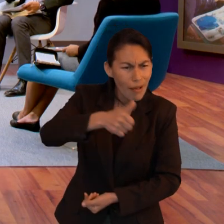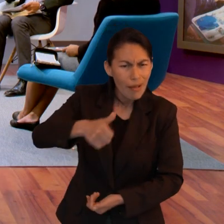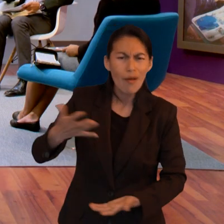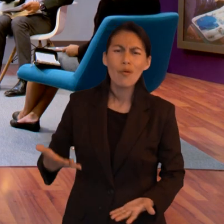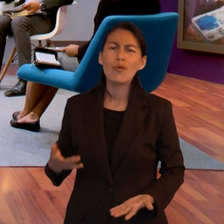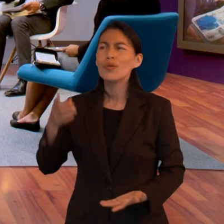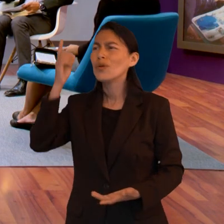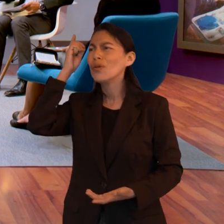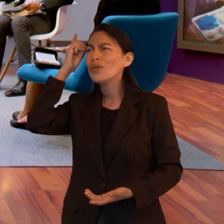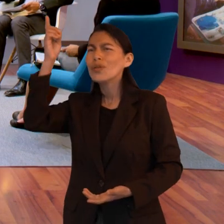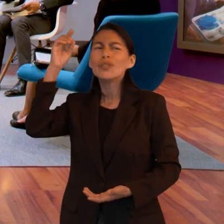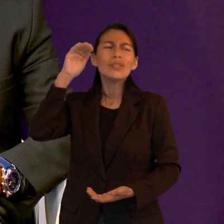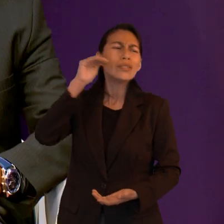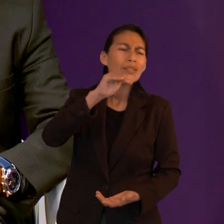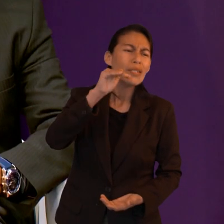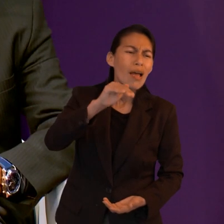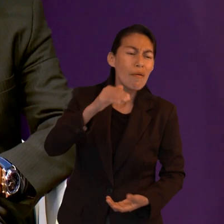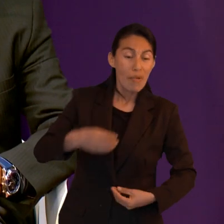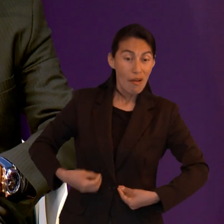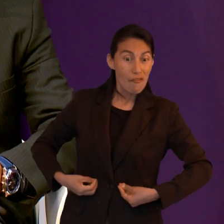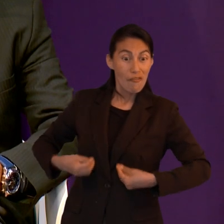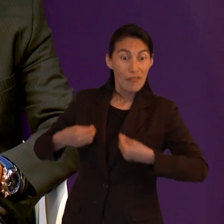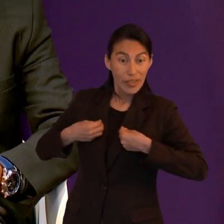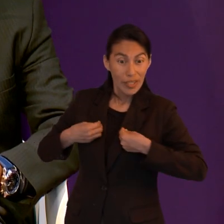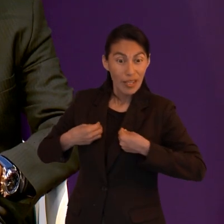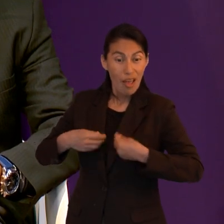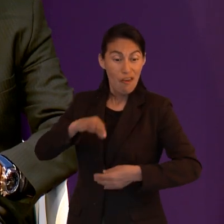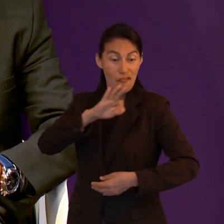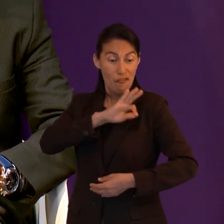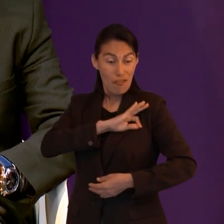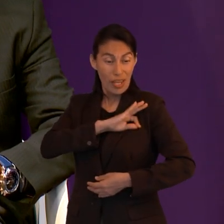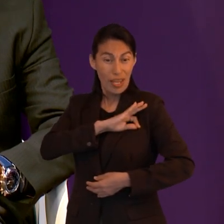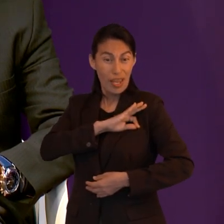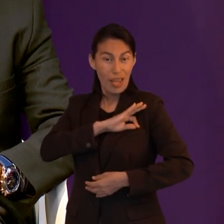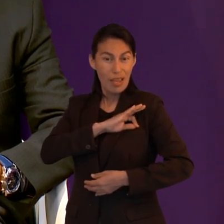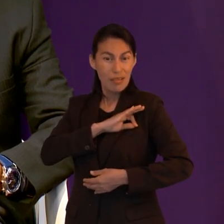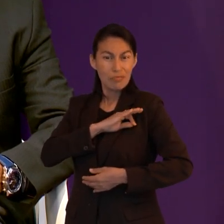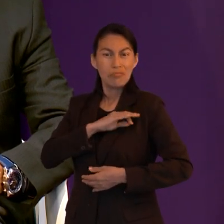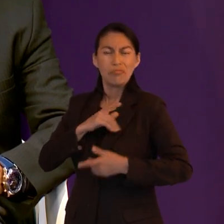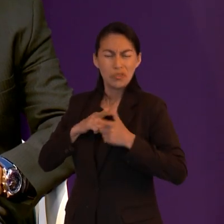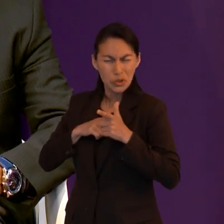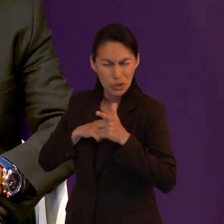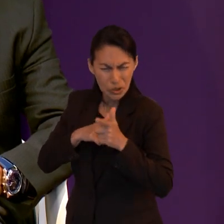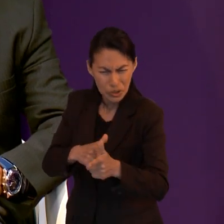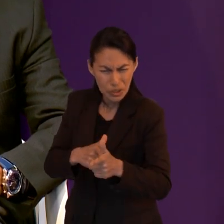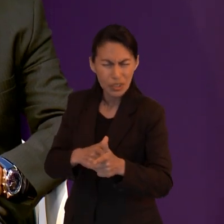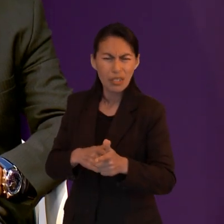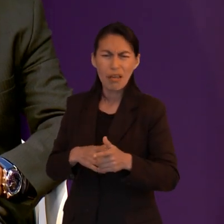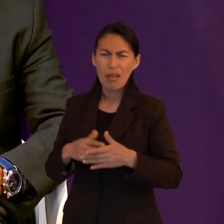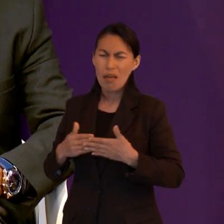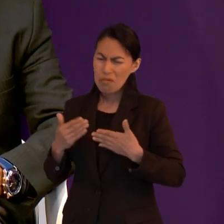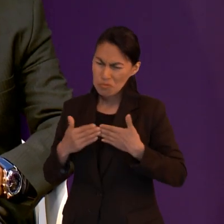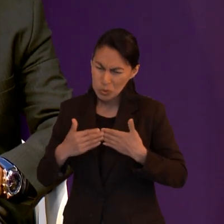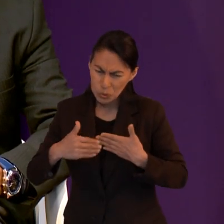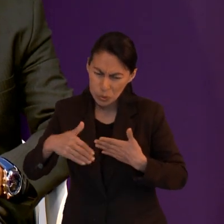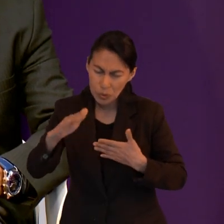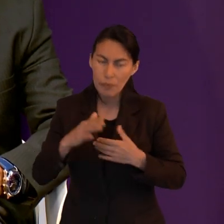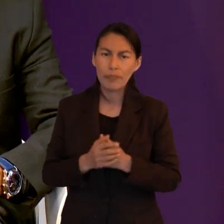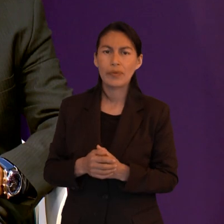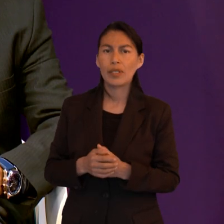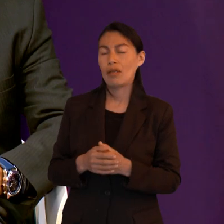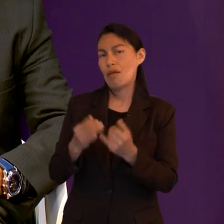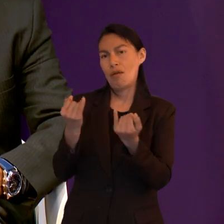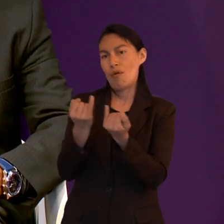tu carrera así que yo creo que es el es el llamado de Dios corre por fe